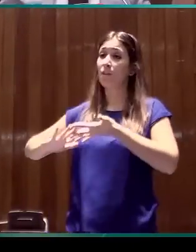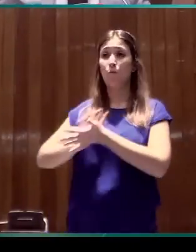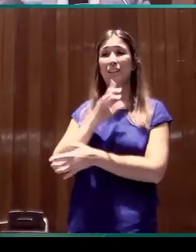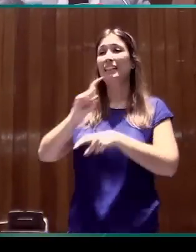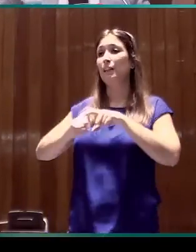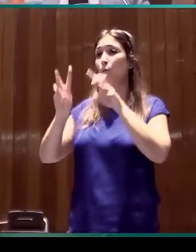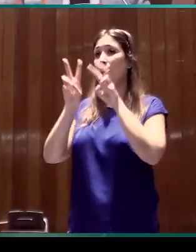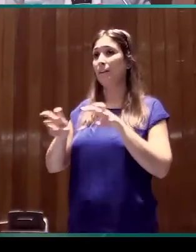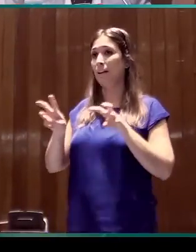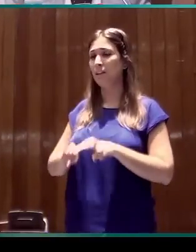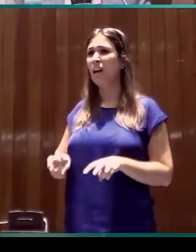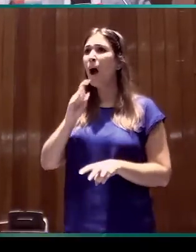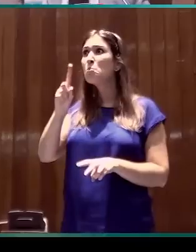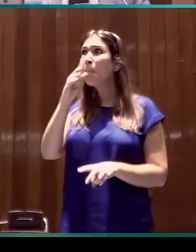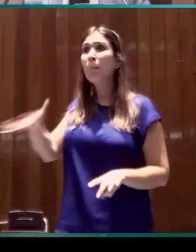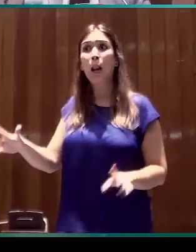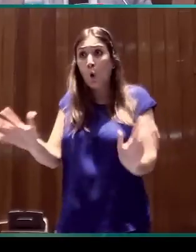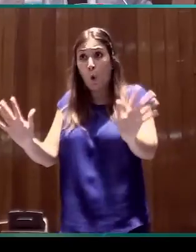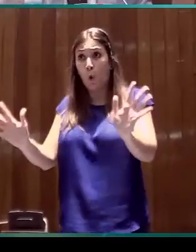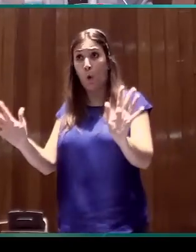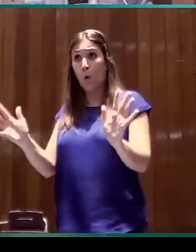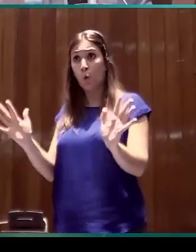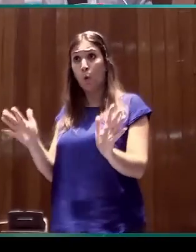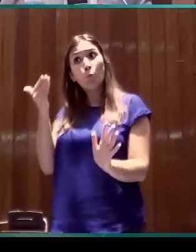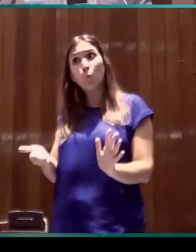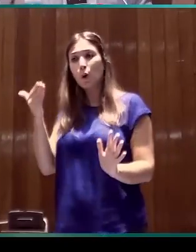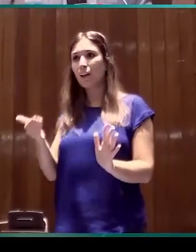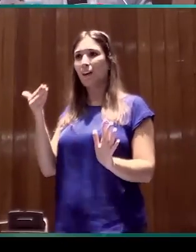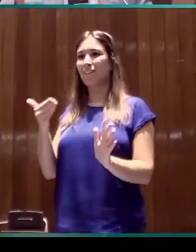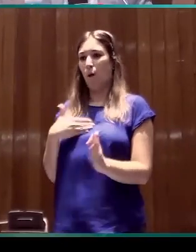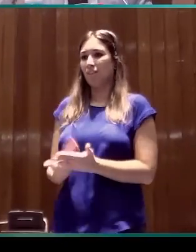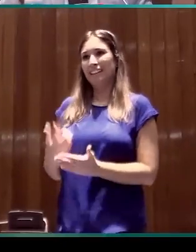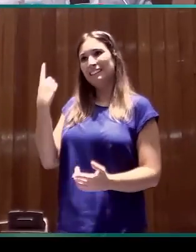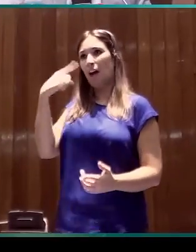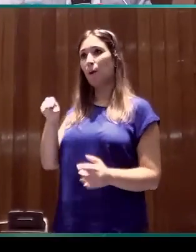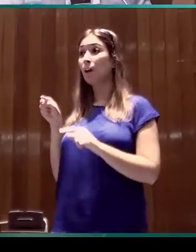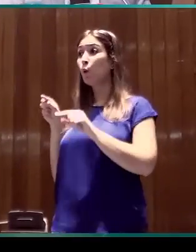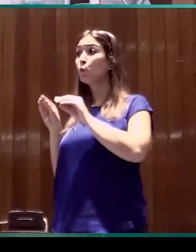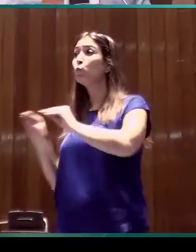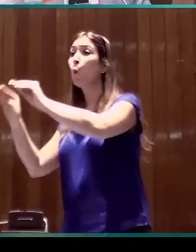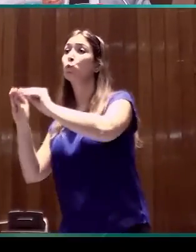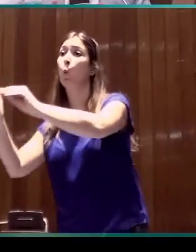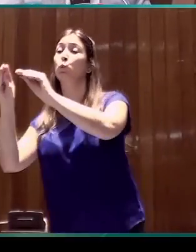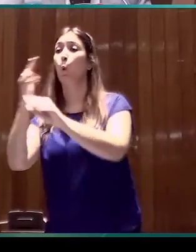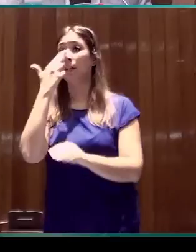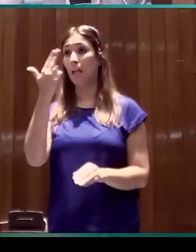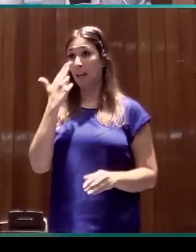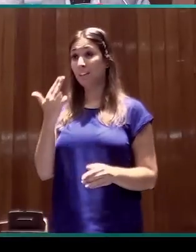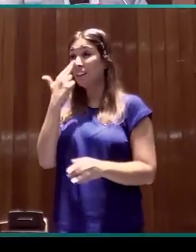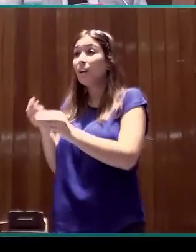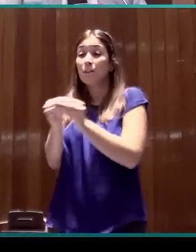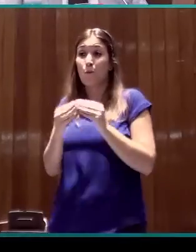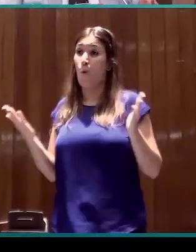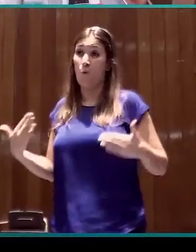análisis. Eso no es malo en sí. Lo que es importante es tenerlo presente y saber qué es lo que estamos haciendo en ese